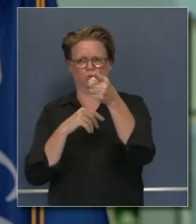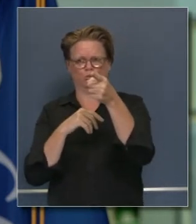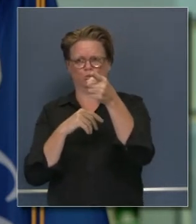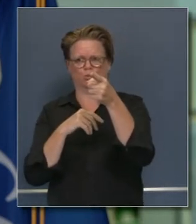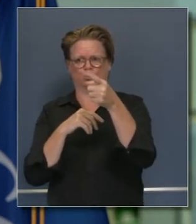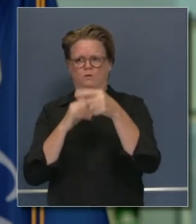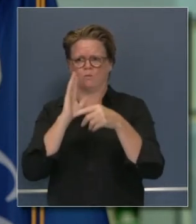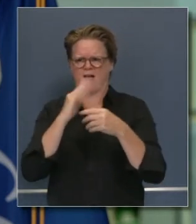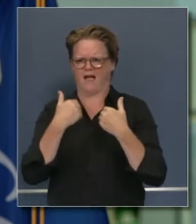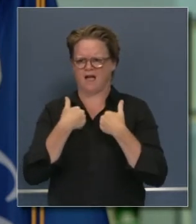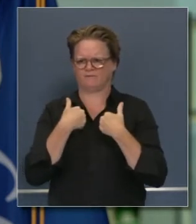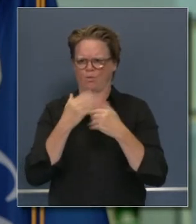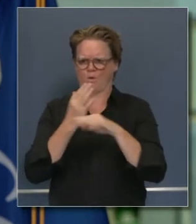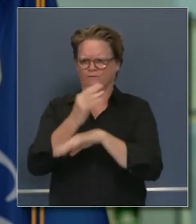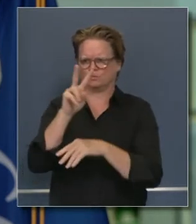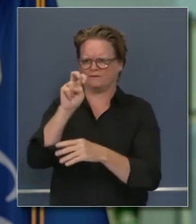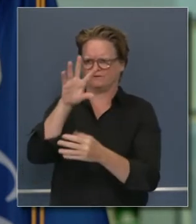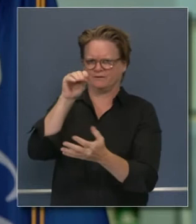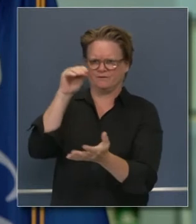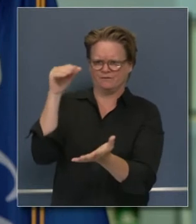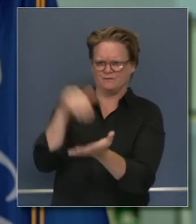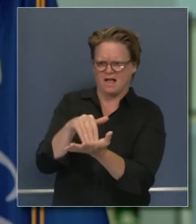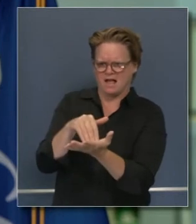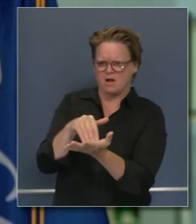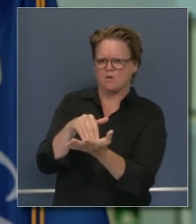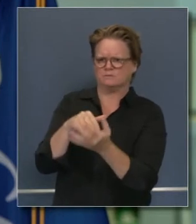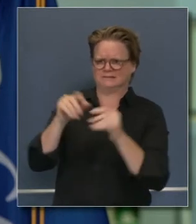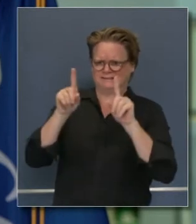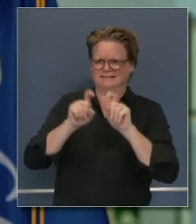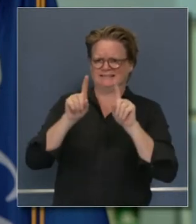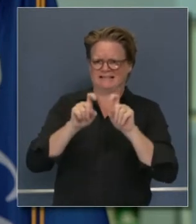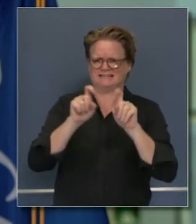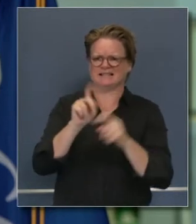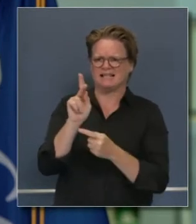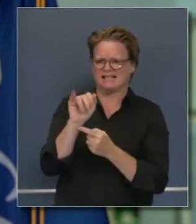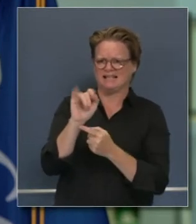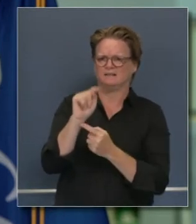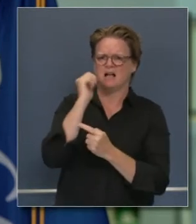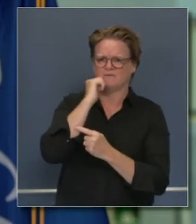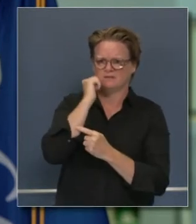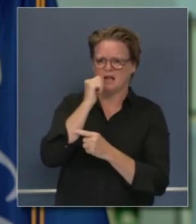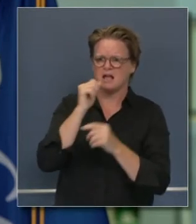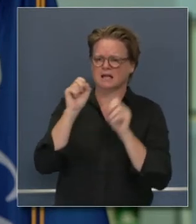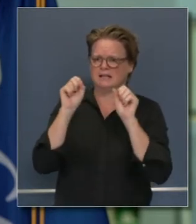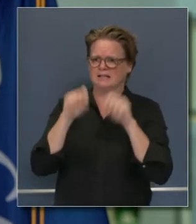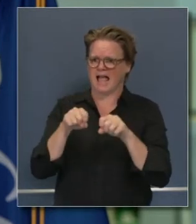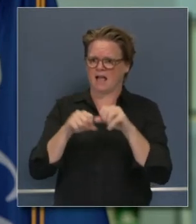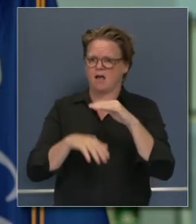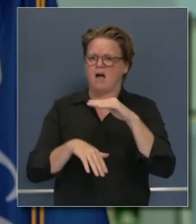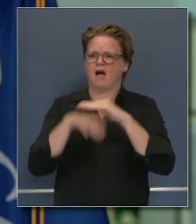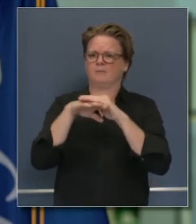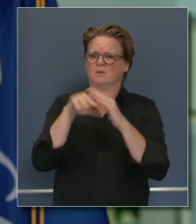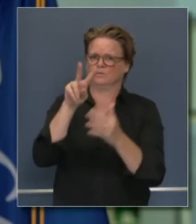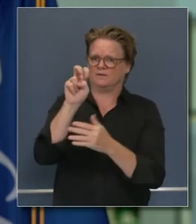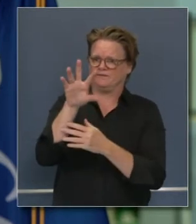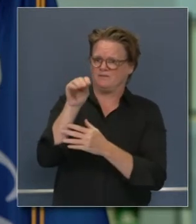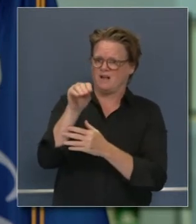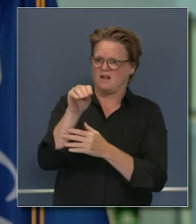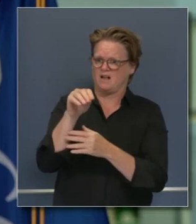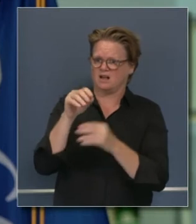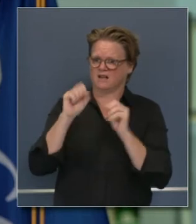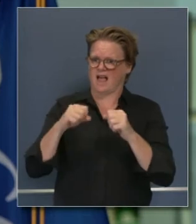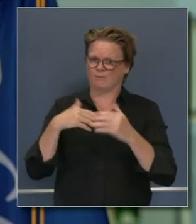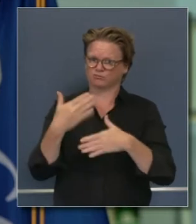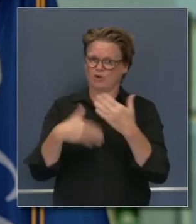el estado tendrá un cuarto de millón de dólares para los kits de pruebas que se